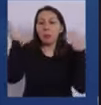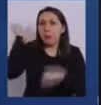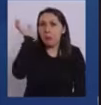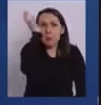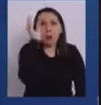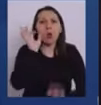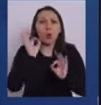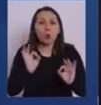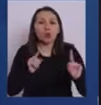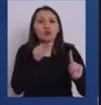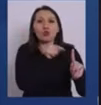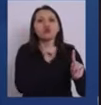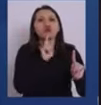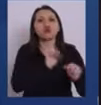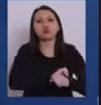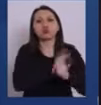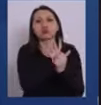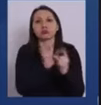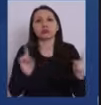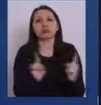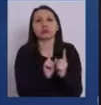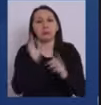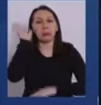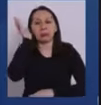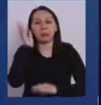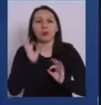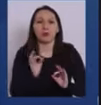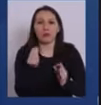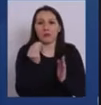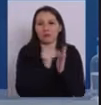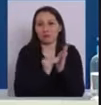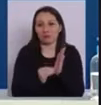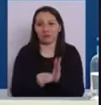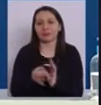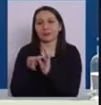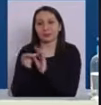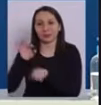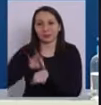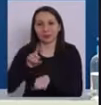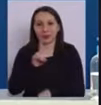saben, que han tenido contacto con una persona positiva. Muchas gracias, Doctora Daza. Gracias.